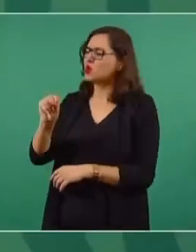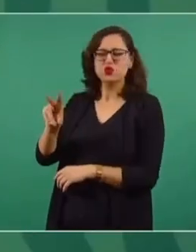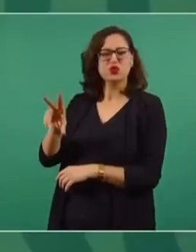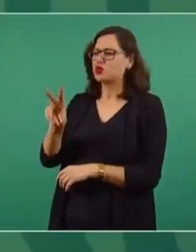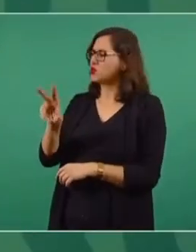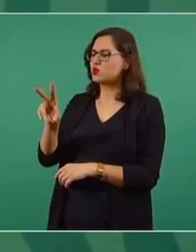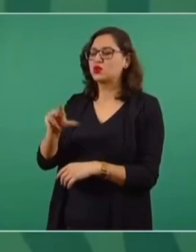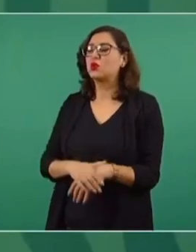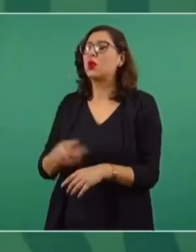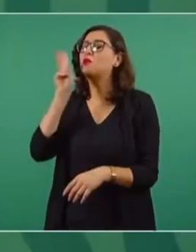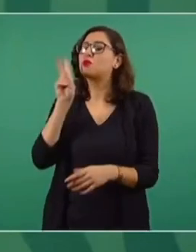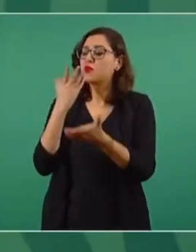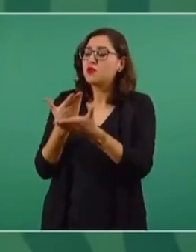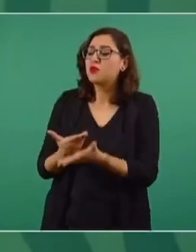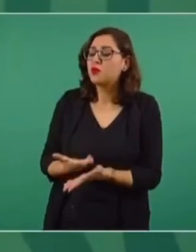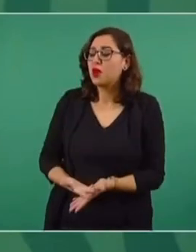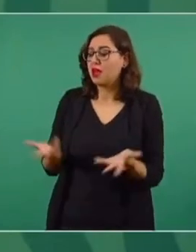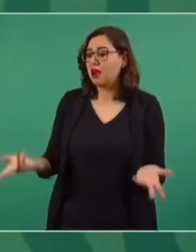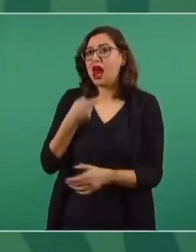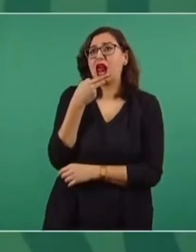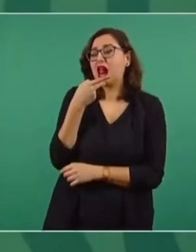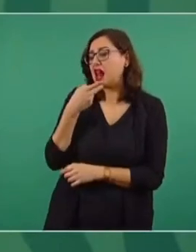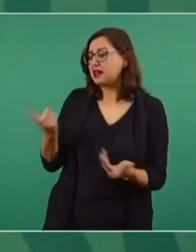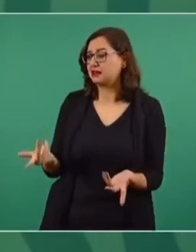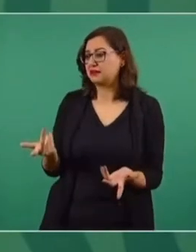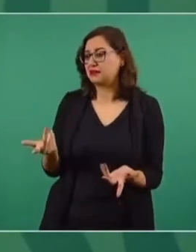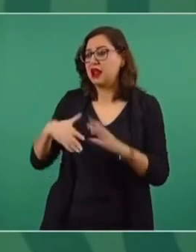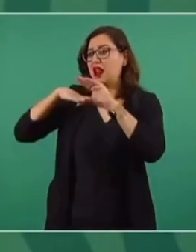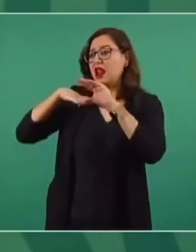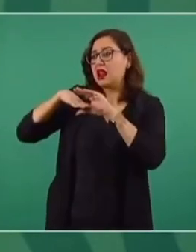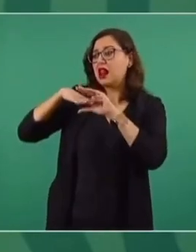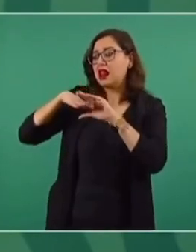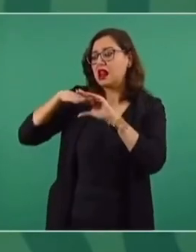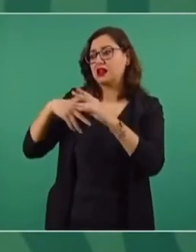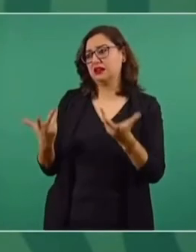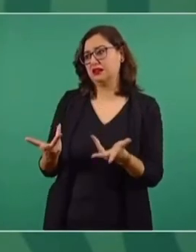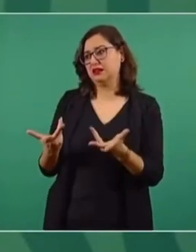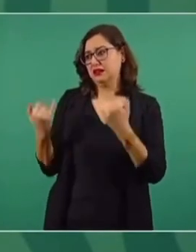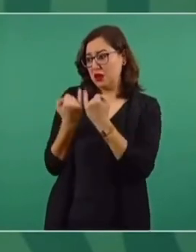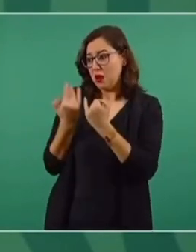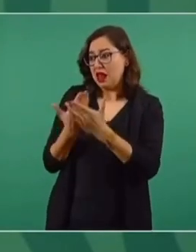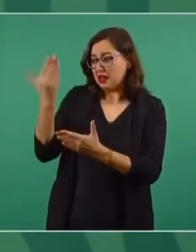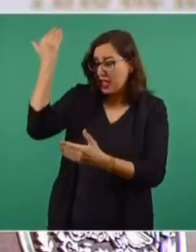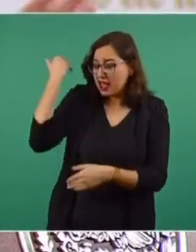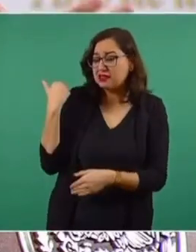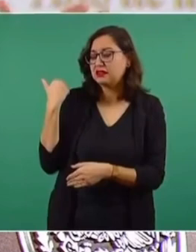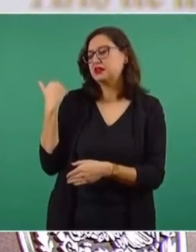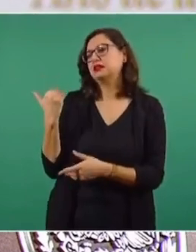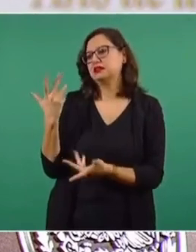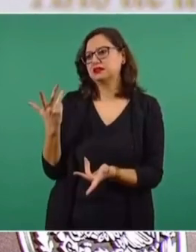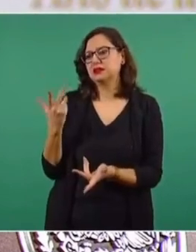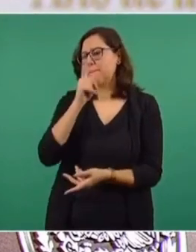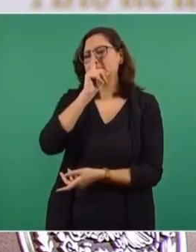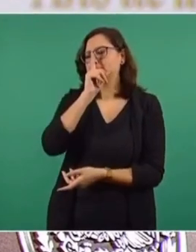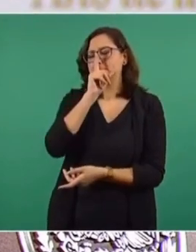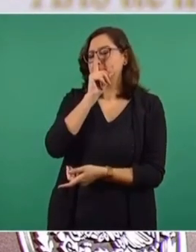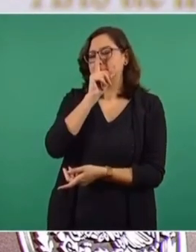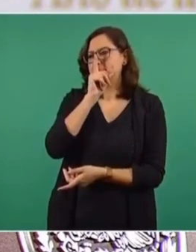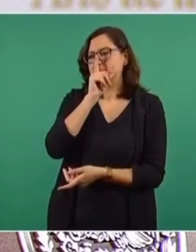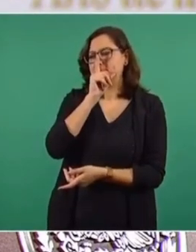pruebas. Porque si no nos quedamos también con el discurso que aplicaba para otros gobiernos.